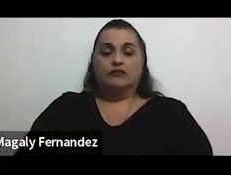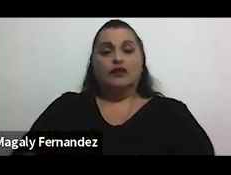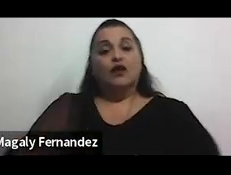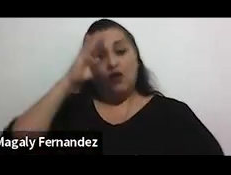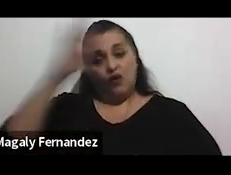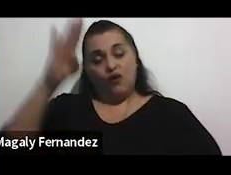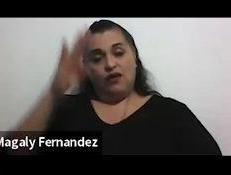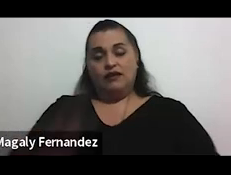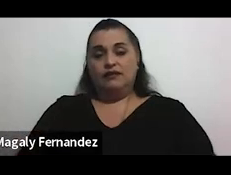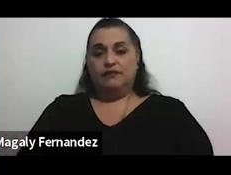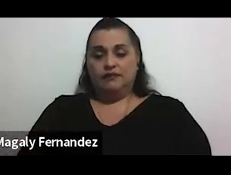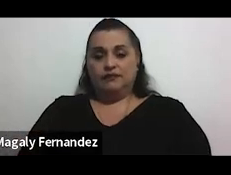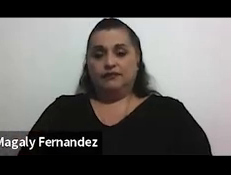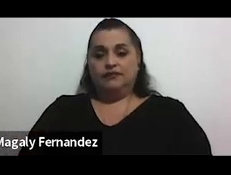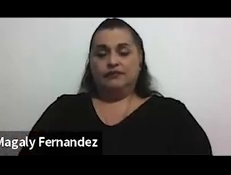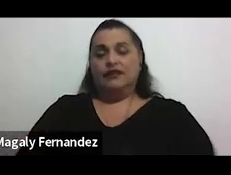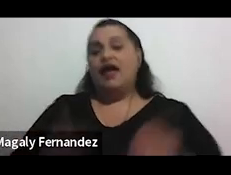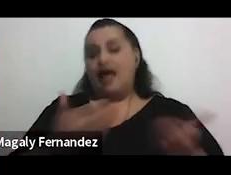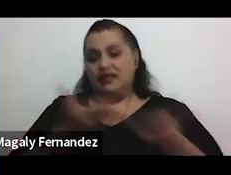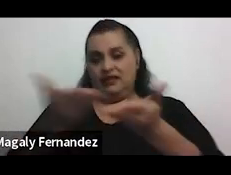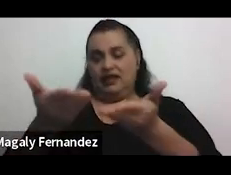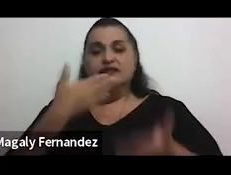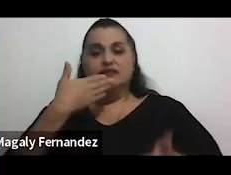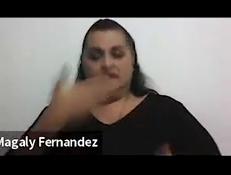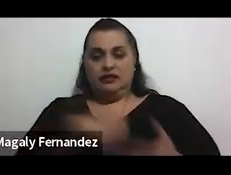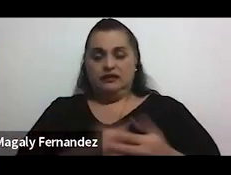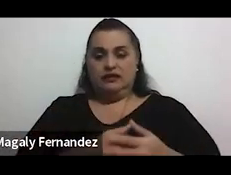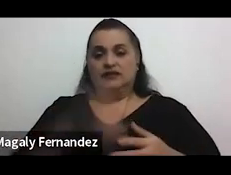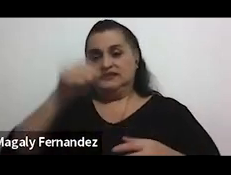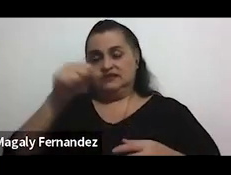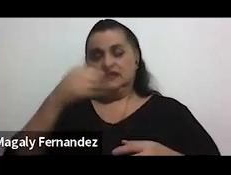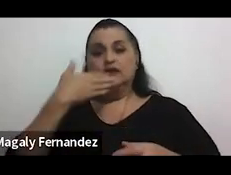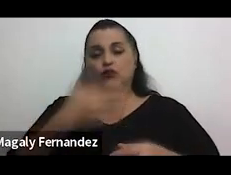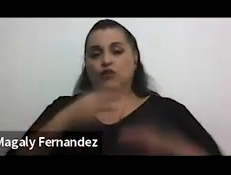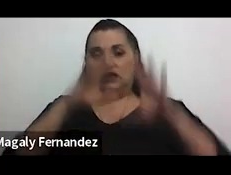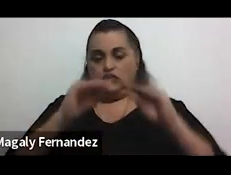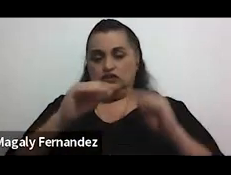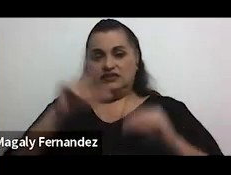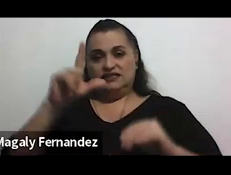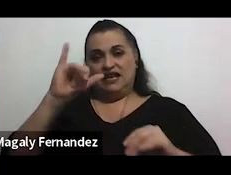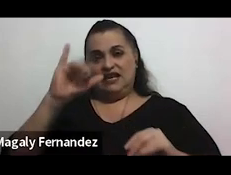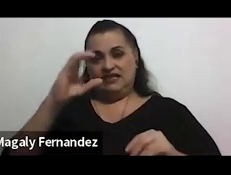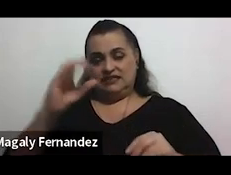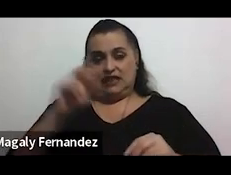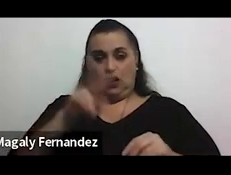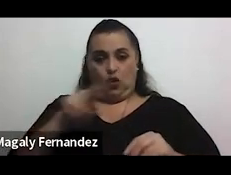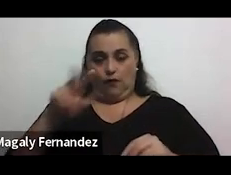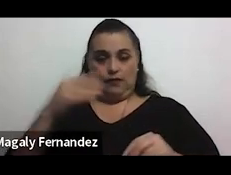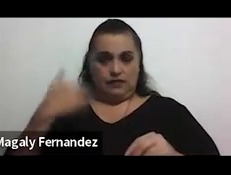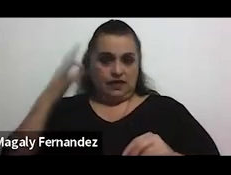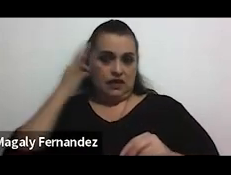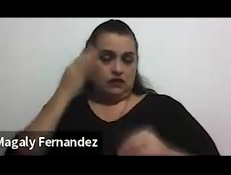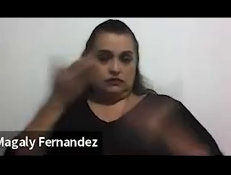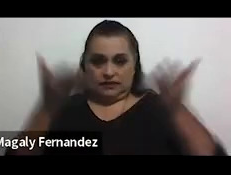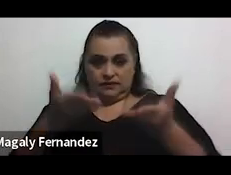hola adelante Daniela gracias sí buenas noches licenciada y compañeros y compañeras ahí presentes